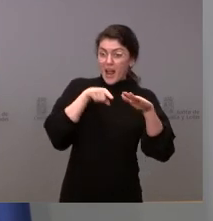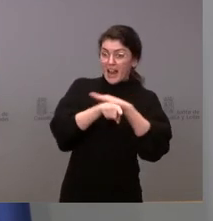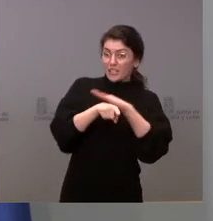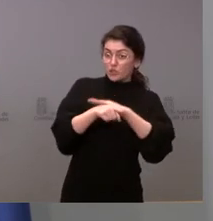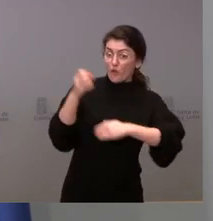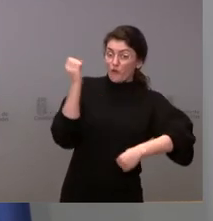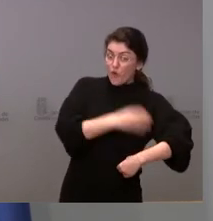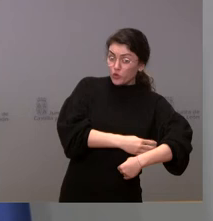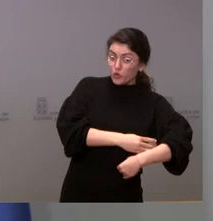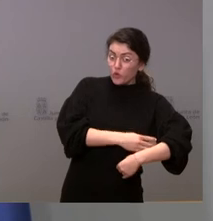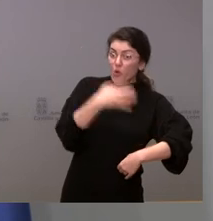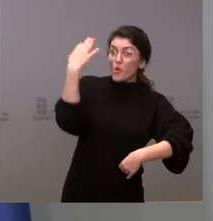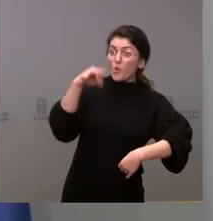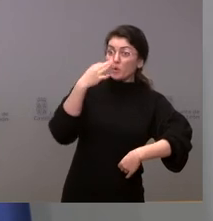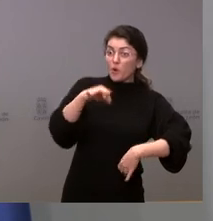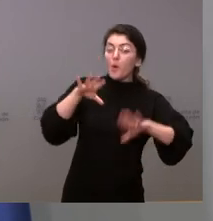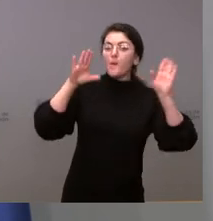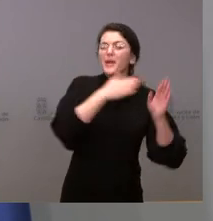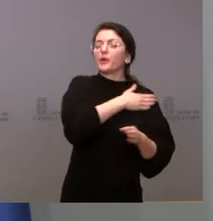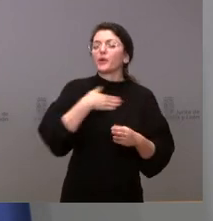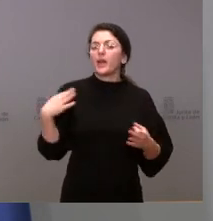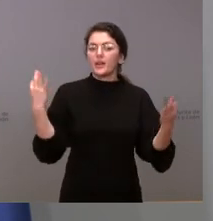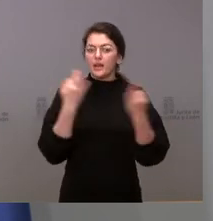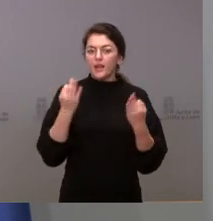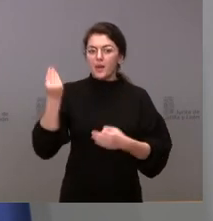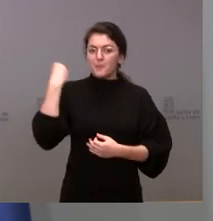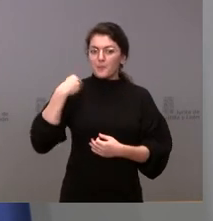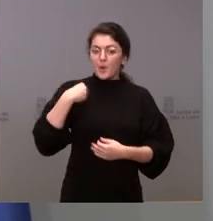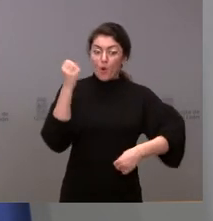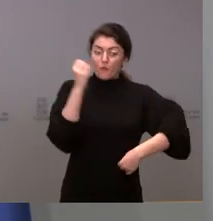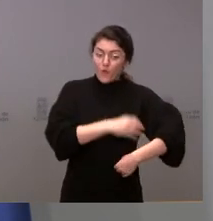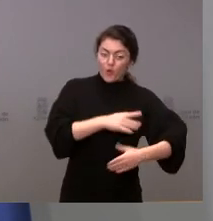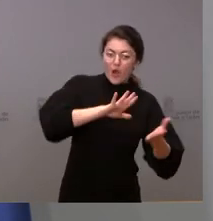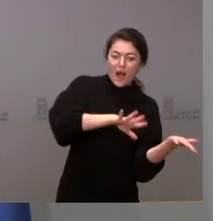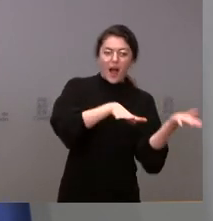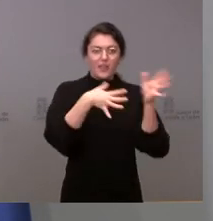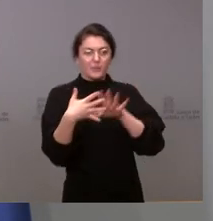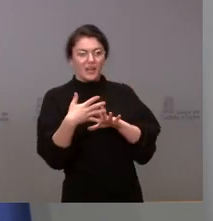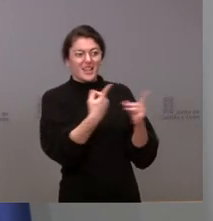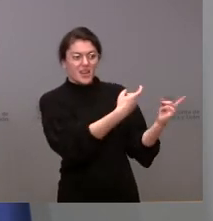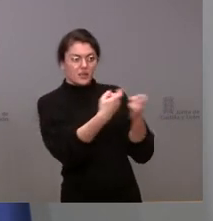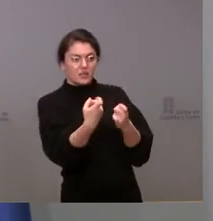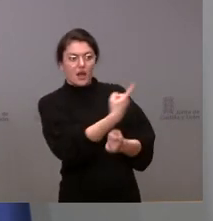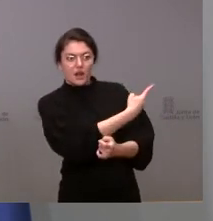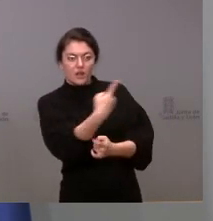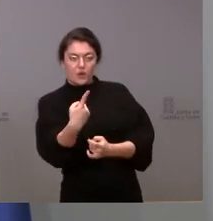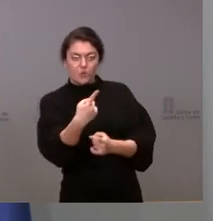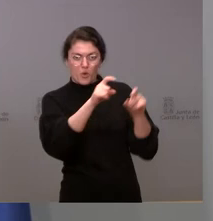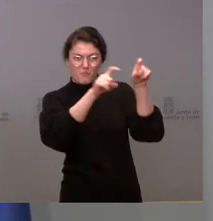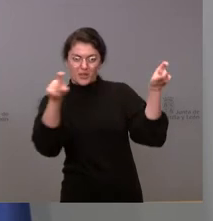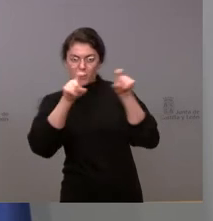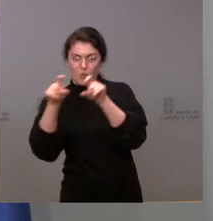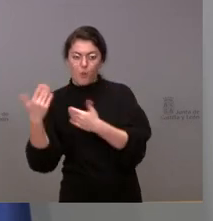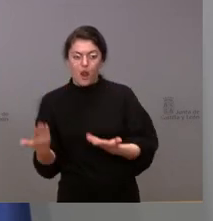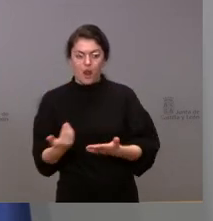capacidad de decisión para adaptar los fondos a las necesidades de las pymes y los autónomos en cada uno de estos territorios y en segundo lugar nos gustaría que se hubiera